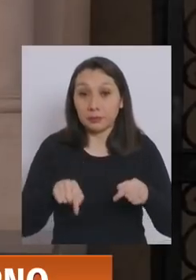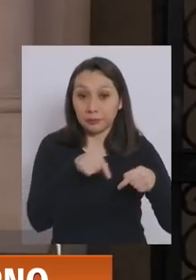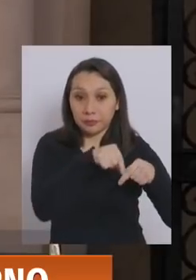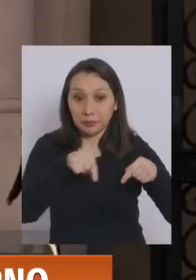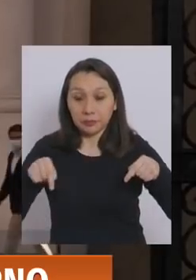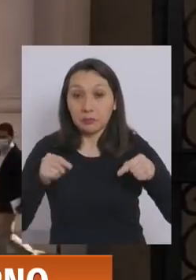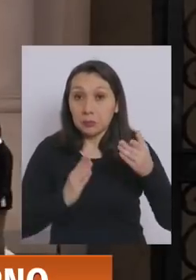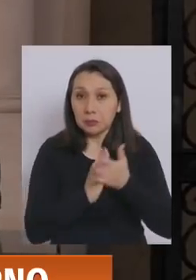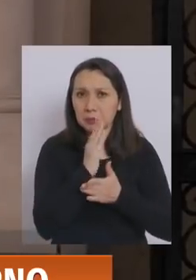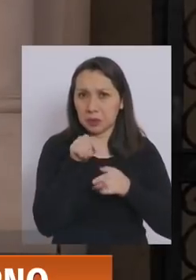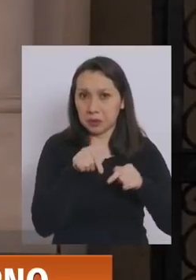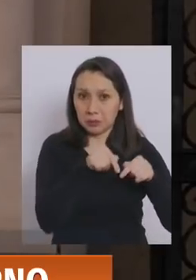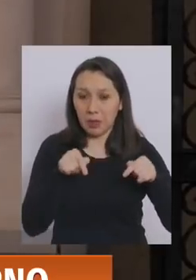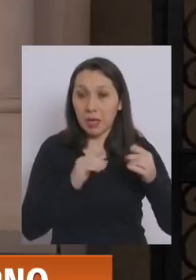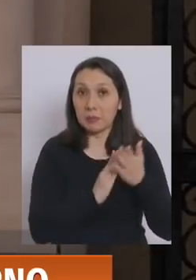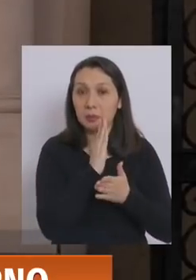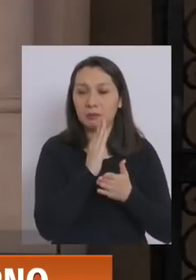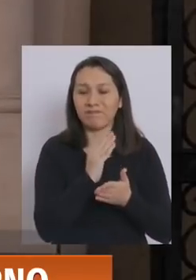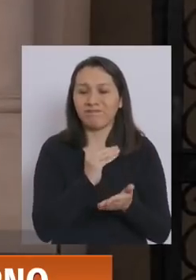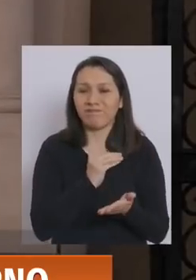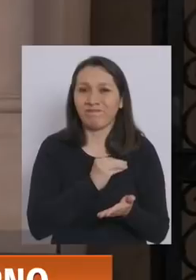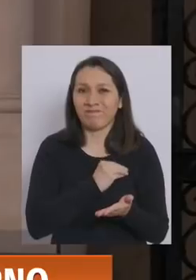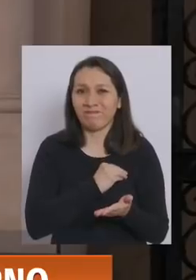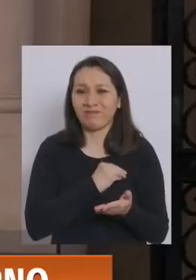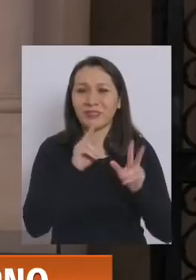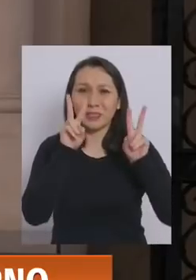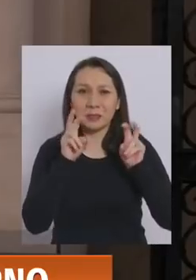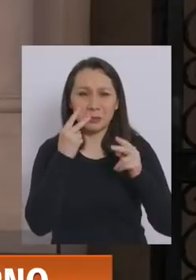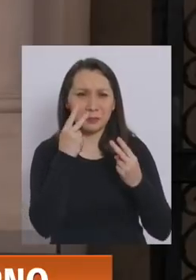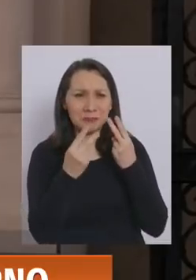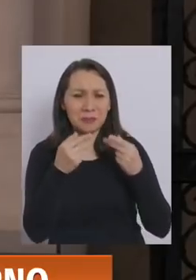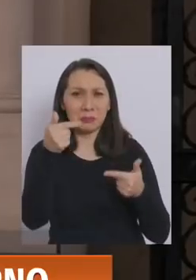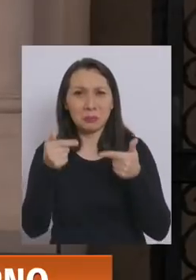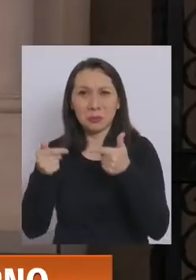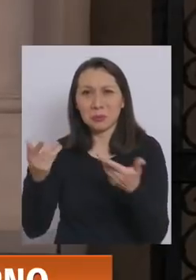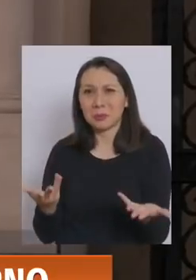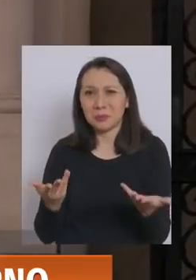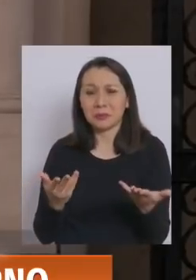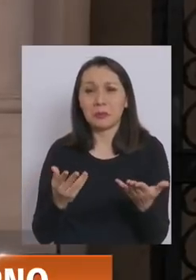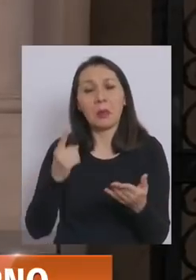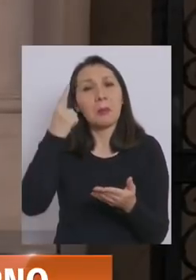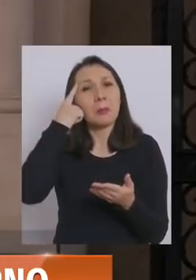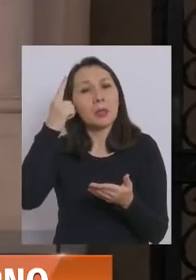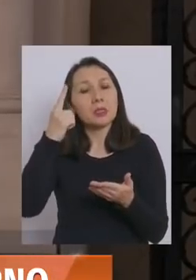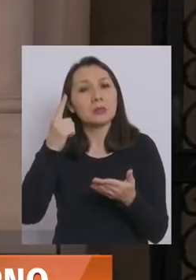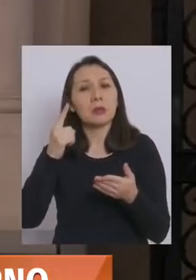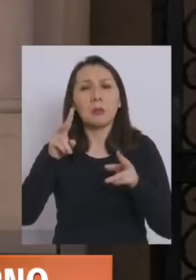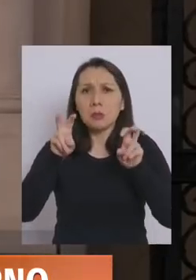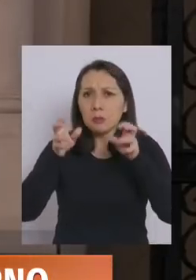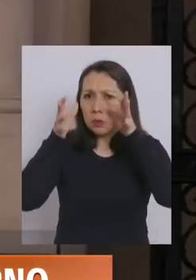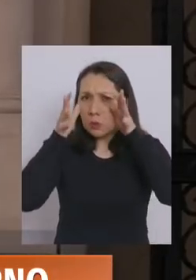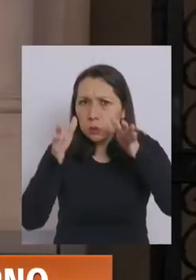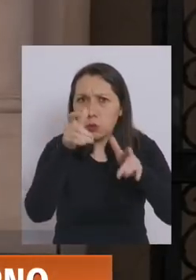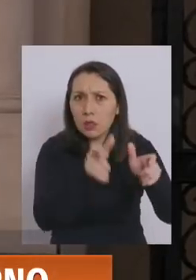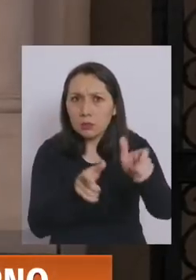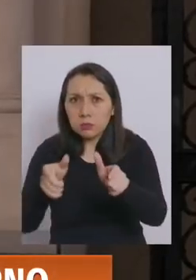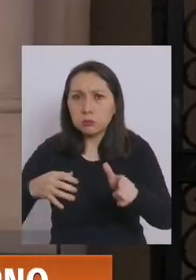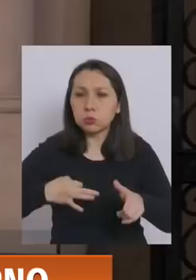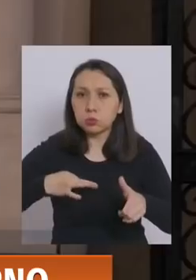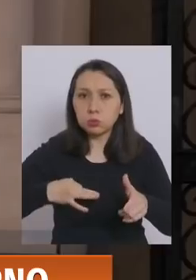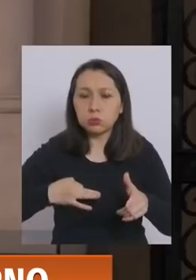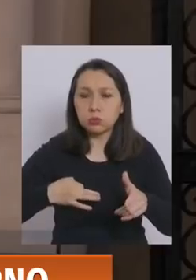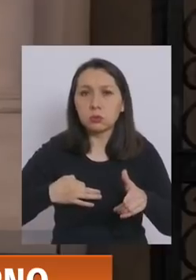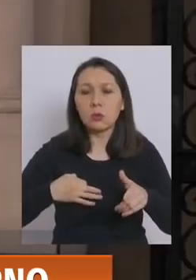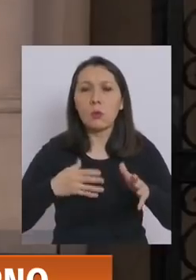semana, al inicio de esta semana, la triste cara de la política. Aquella que en vez de pensar en la ciudadanía, en vez de pensar